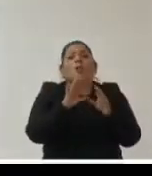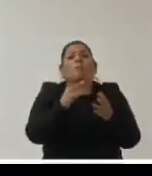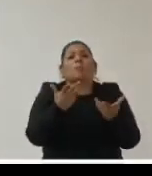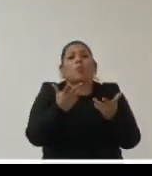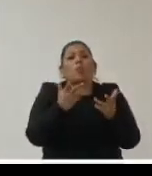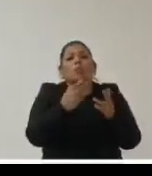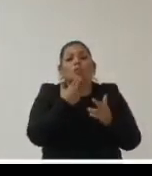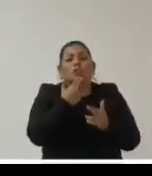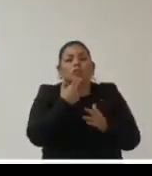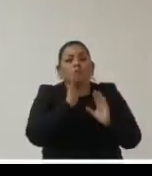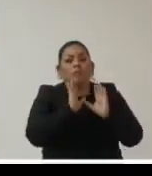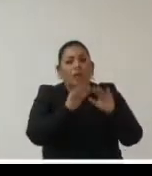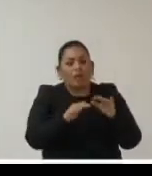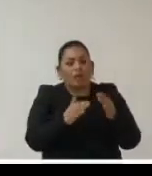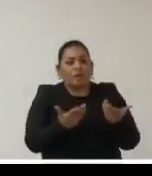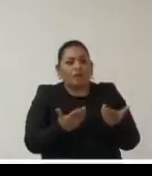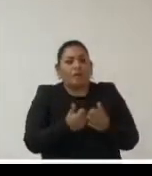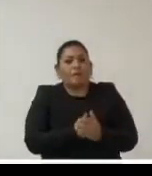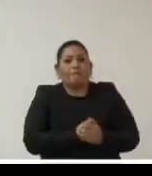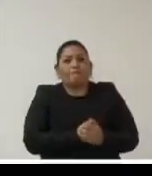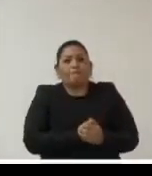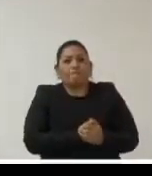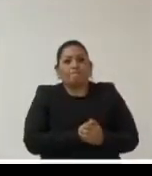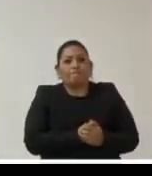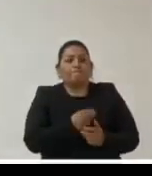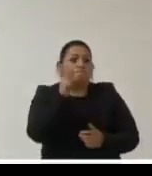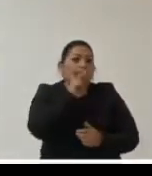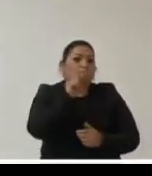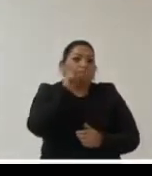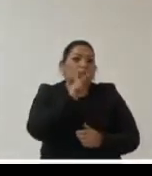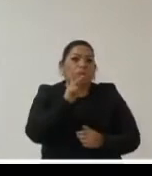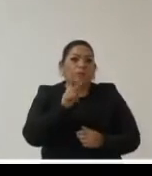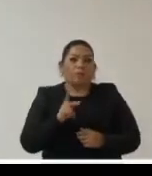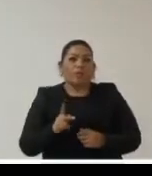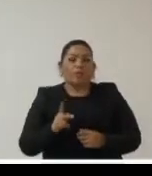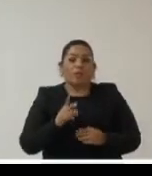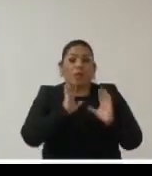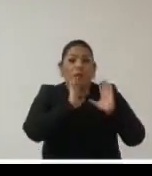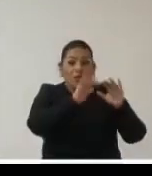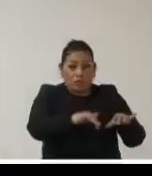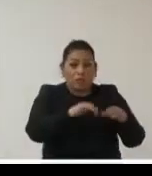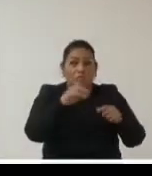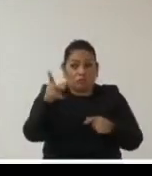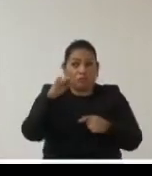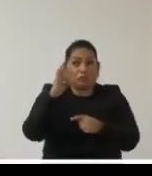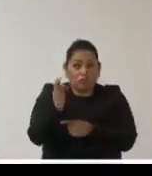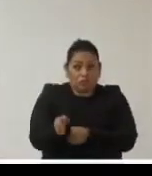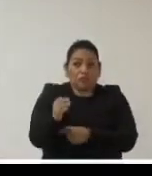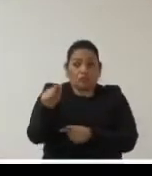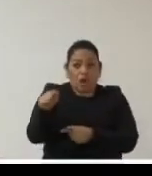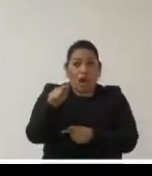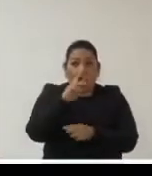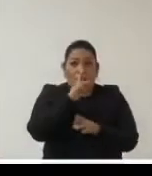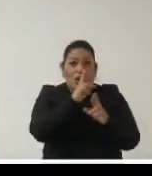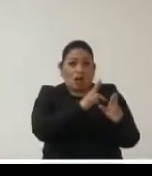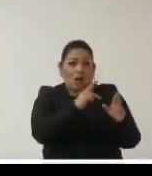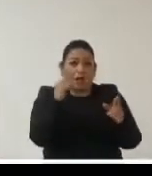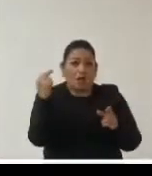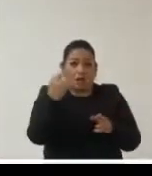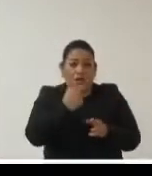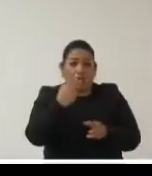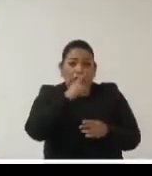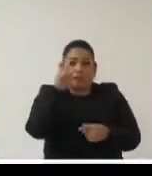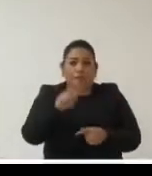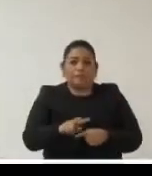contratados y probar que la contratación fue hecha respondiendo una necesidad